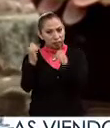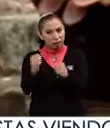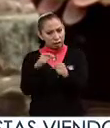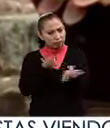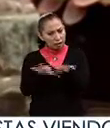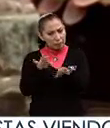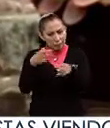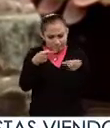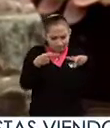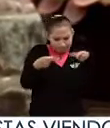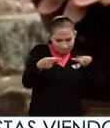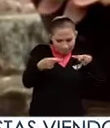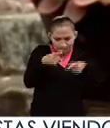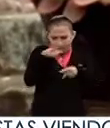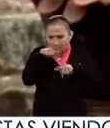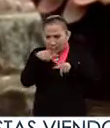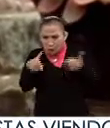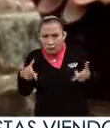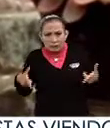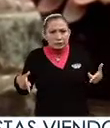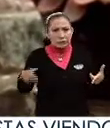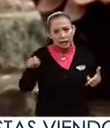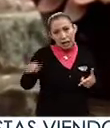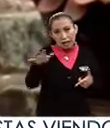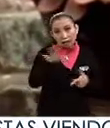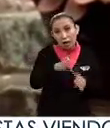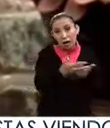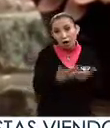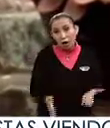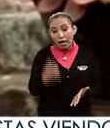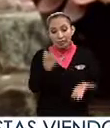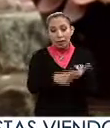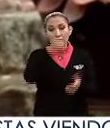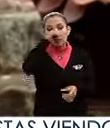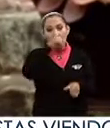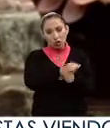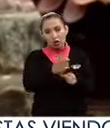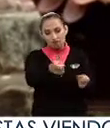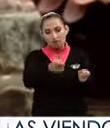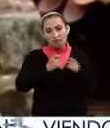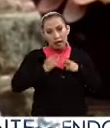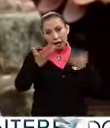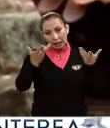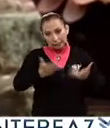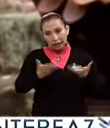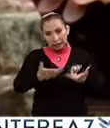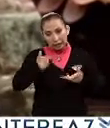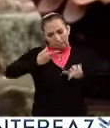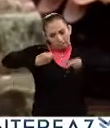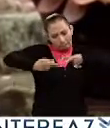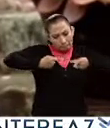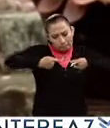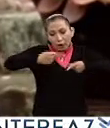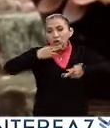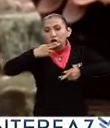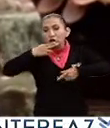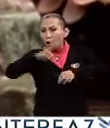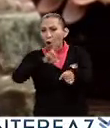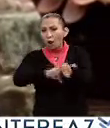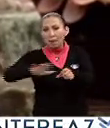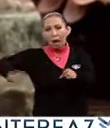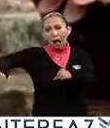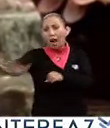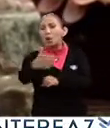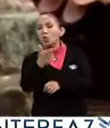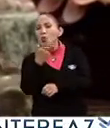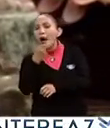tarea de planificación lingüística. En este caso desde la secretaría nos corresponde eso, planificar el uso normal del